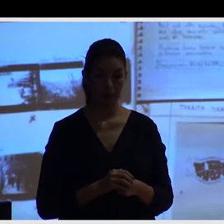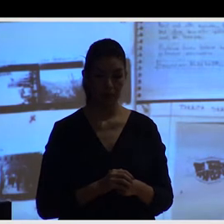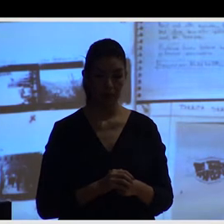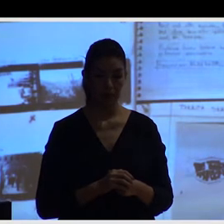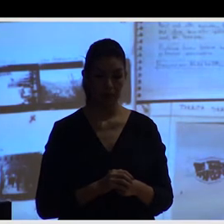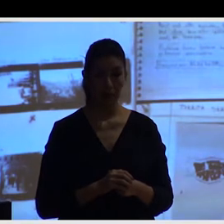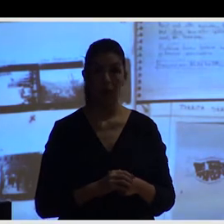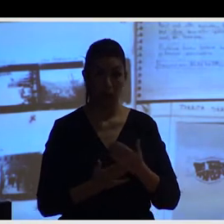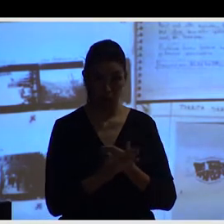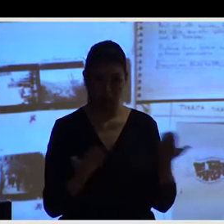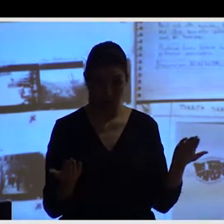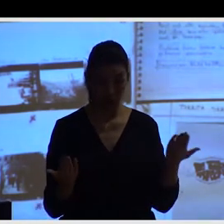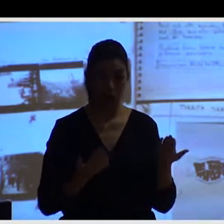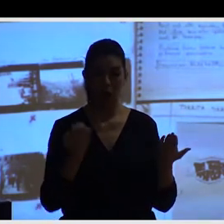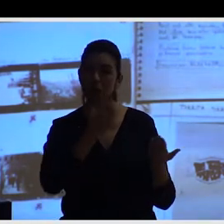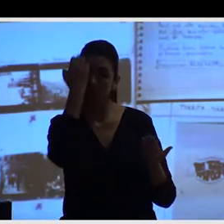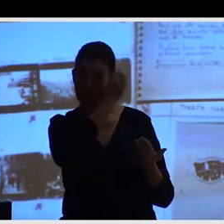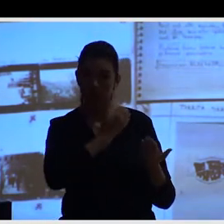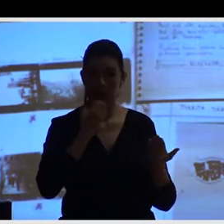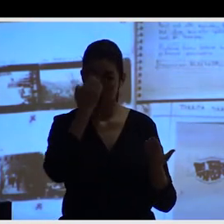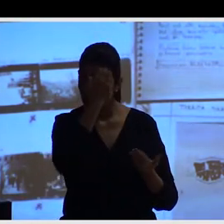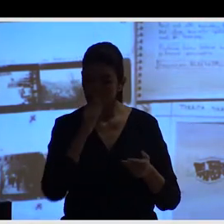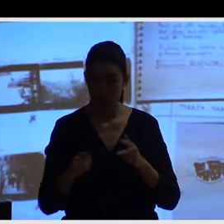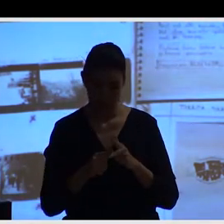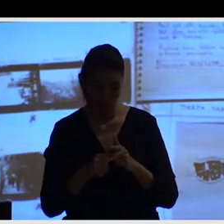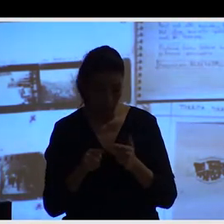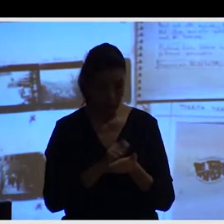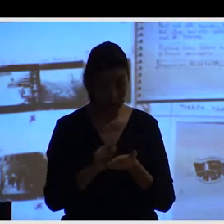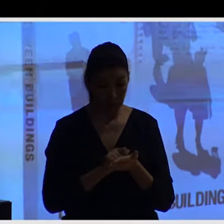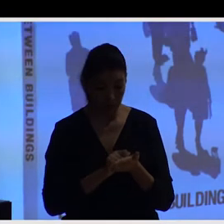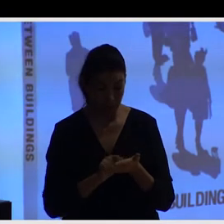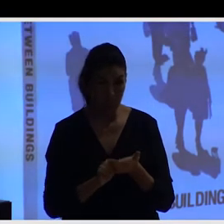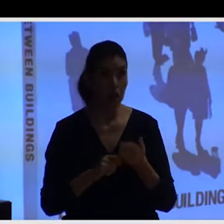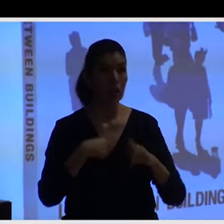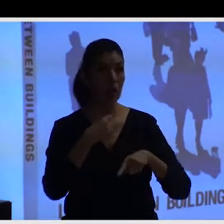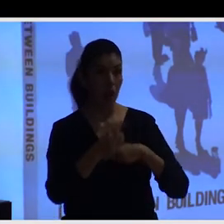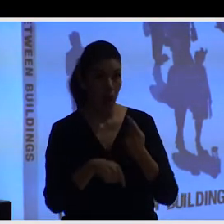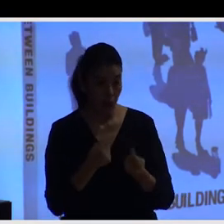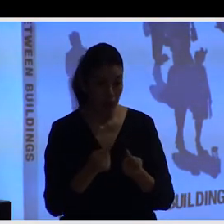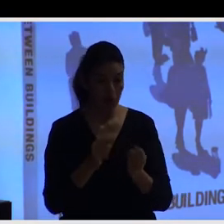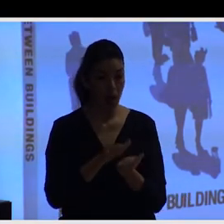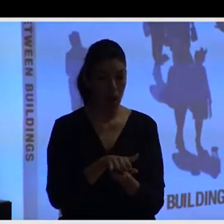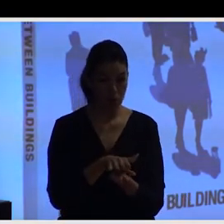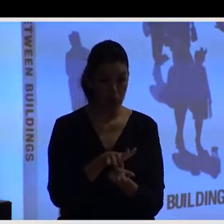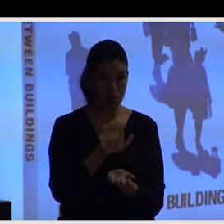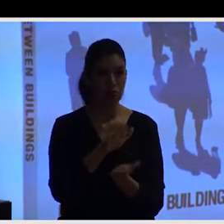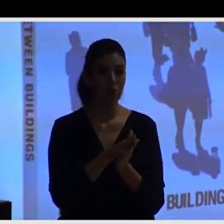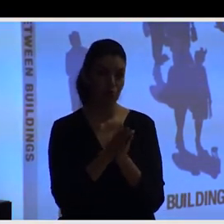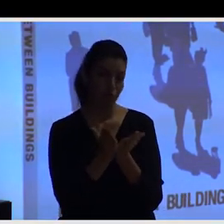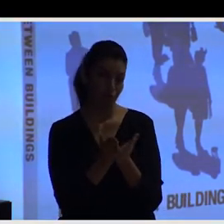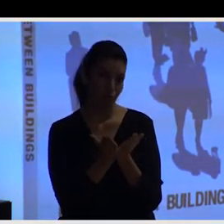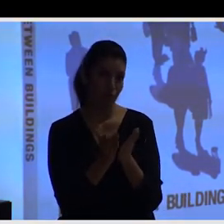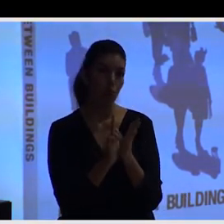Todo este estudio se recoge en lo que se convierte en un libro que se llama La vida entre los